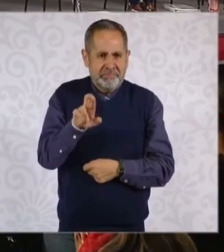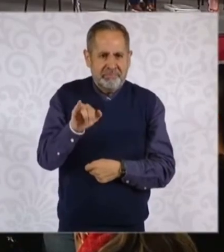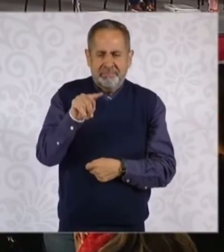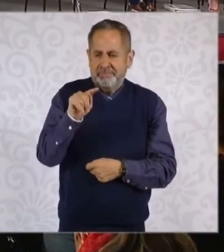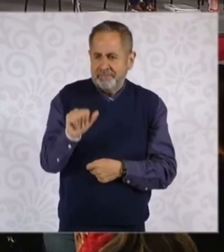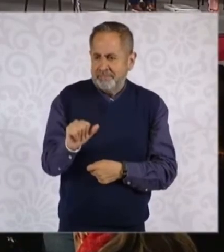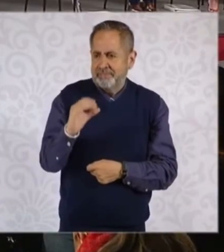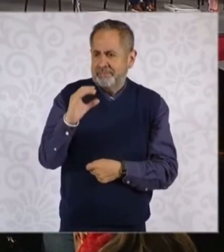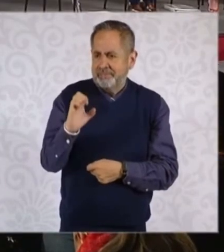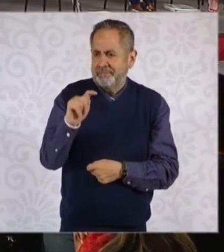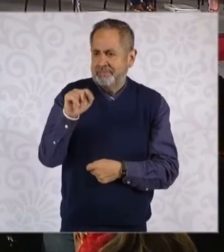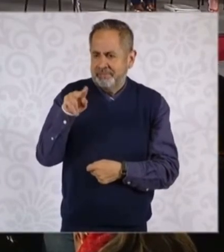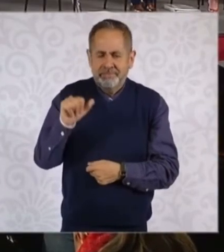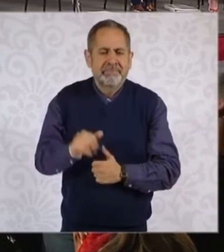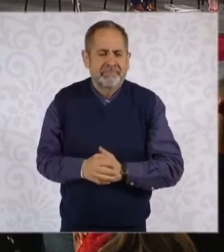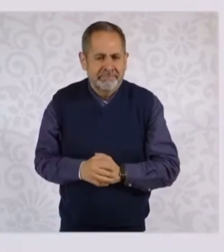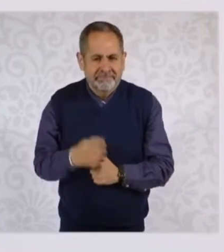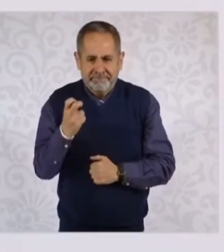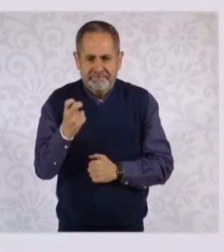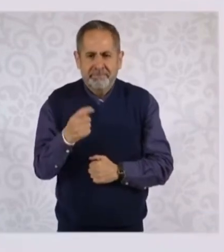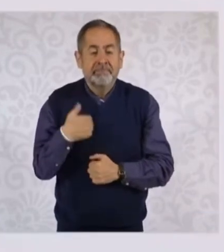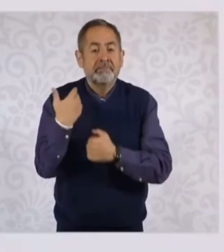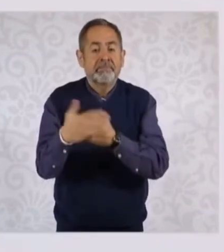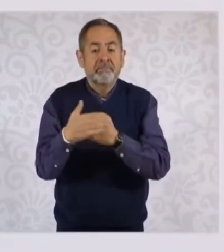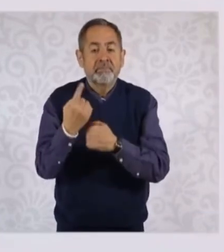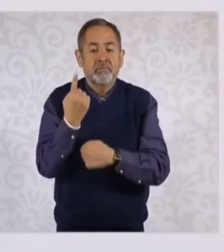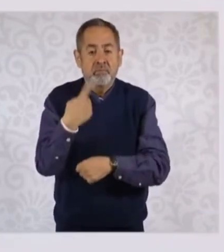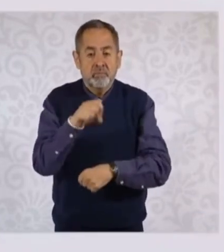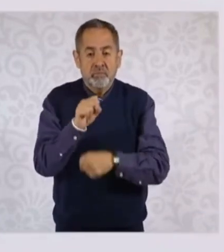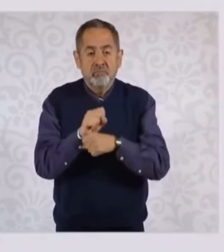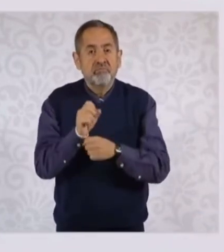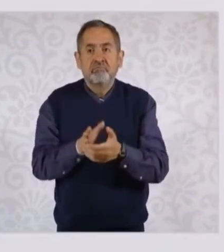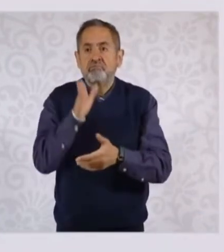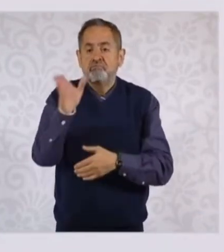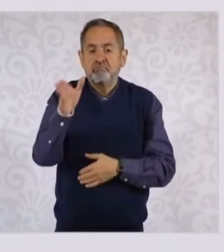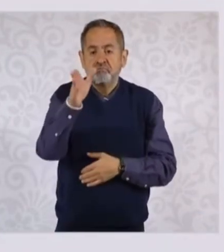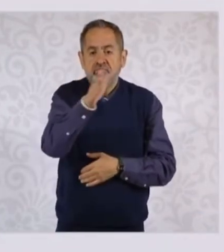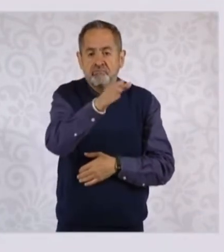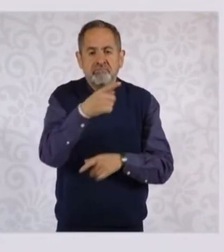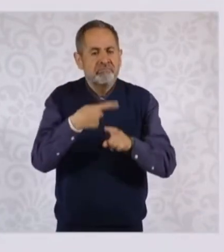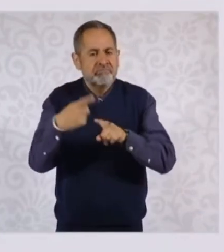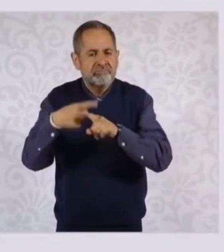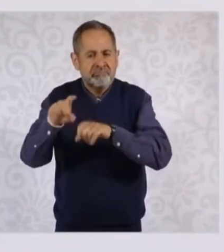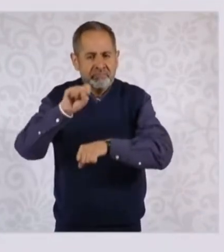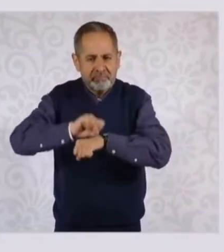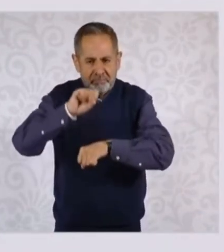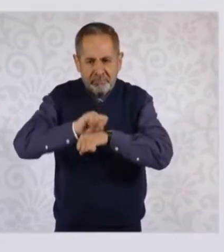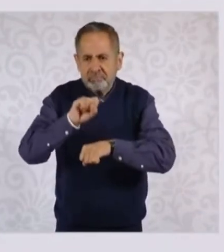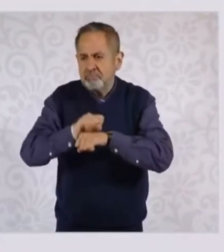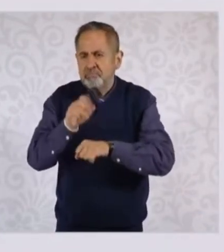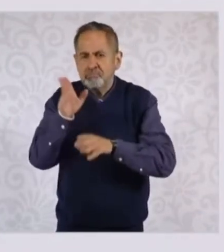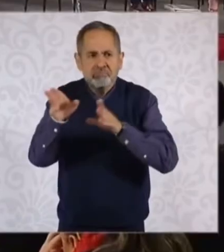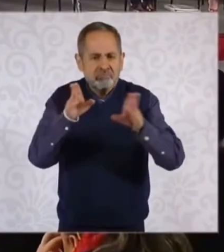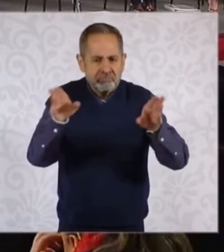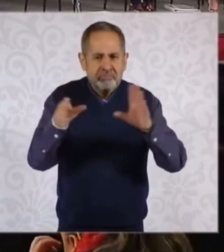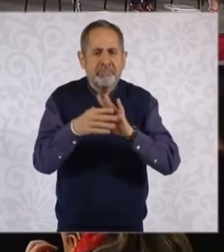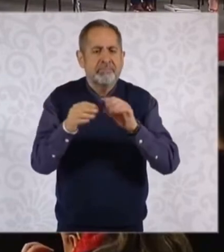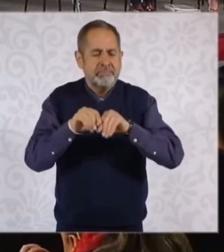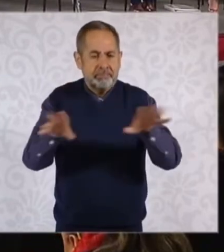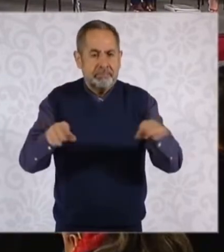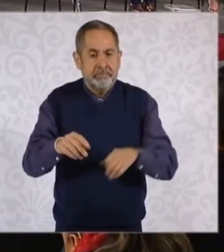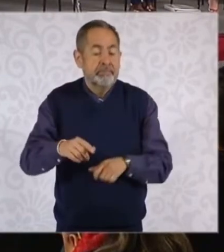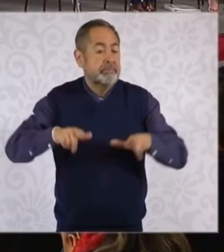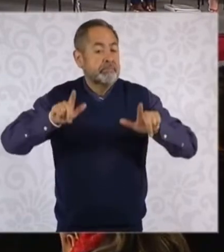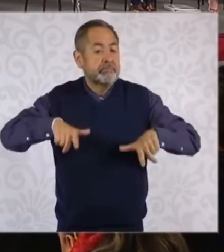la próxima semana visitando las secundarias públicas del país y tendremos toda la información en la